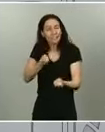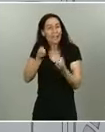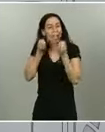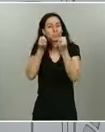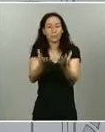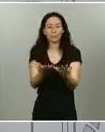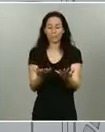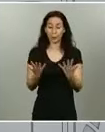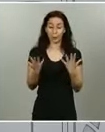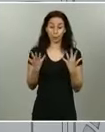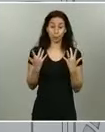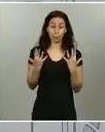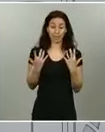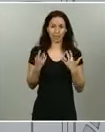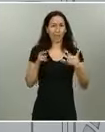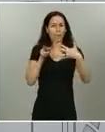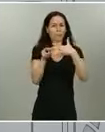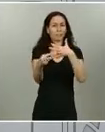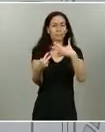oportunidad de los datos.